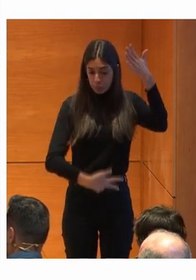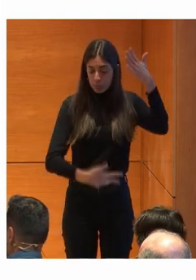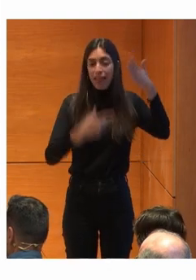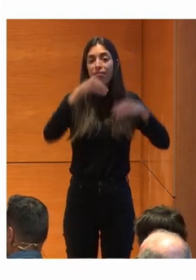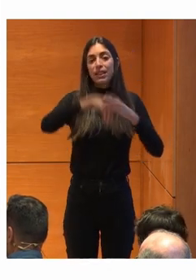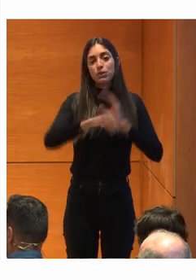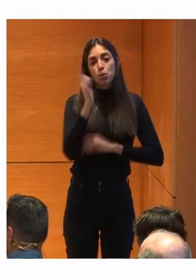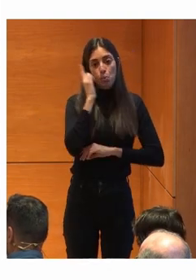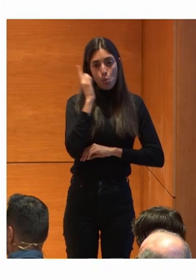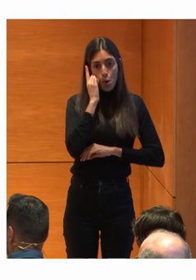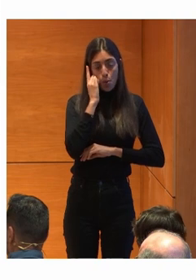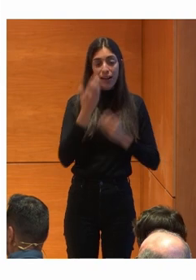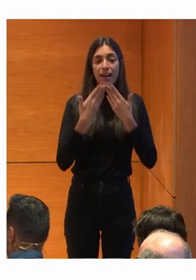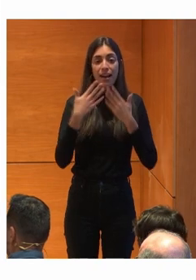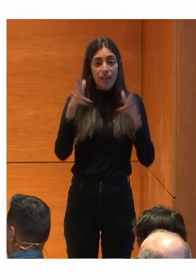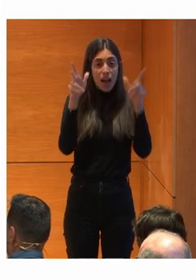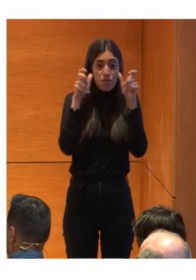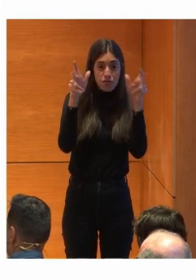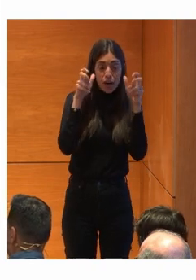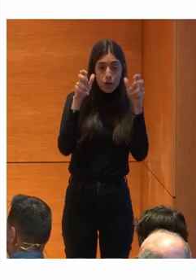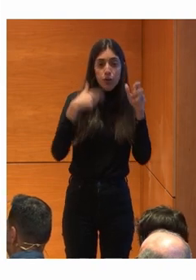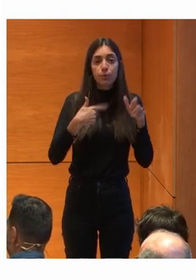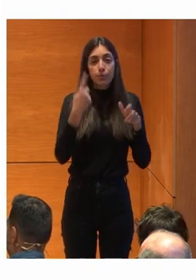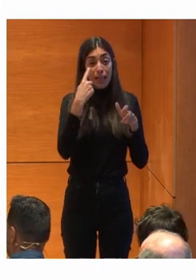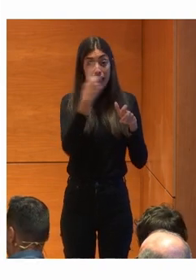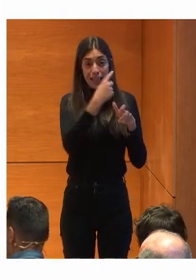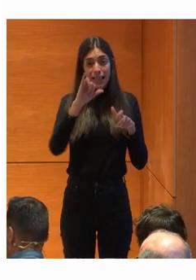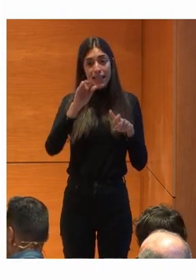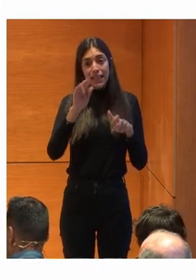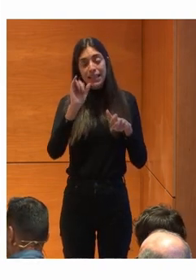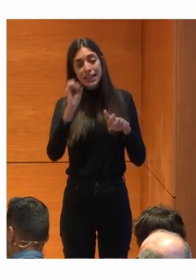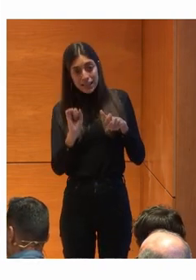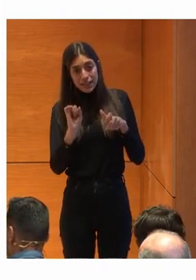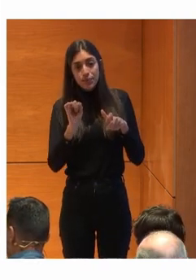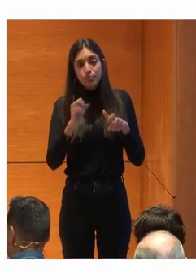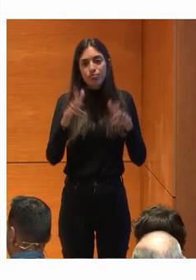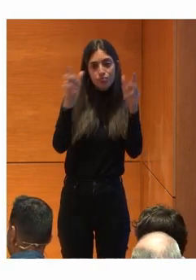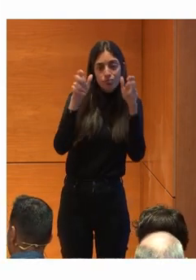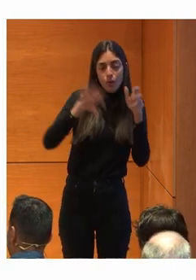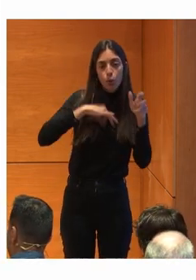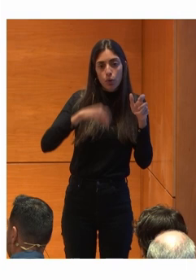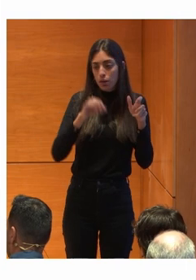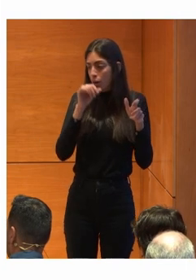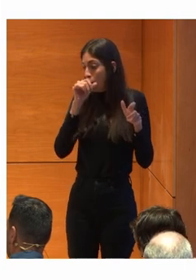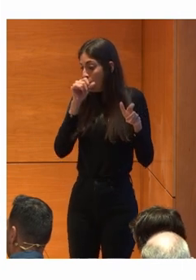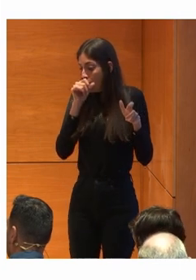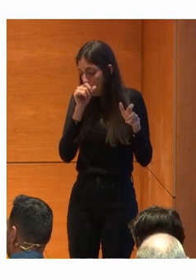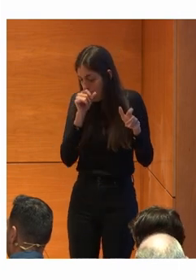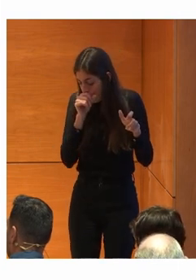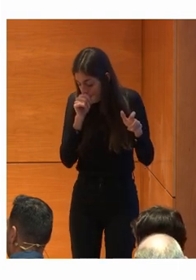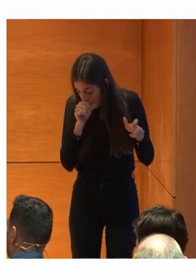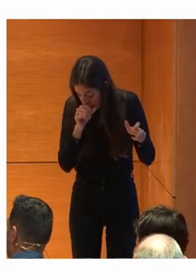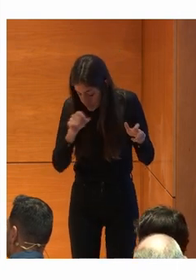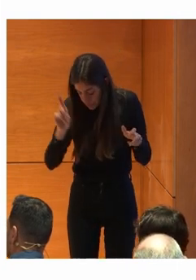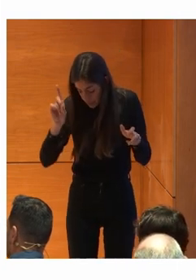Vale Por medio de infrarrojos Captaría el movimiento De los iris Y tenemos Tanto para medir La calibración Como para medir La distancia Que